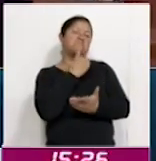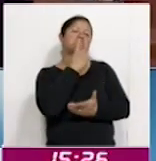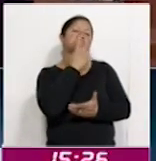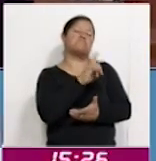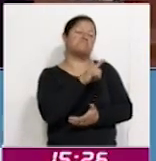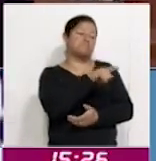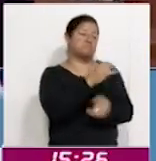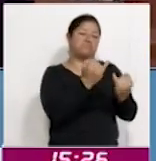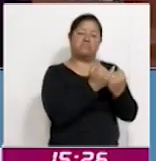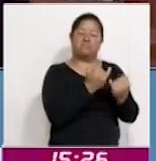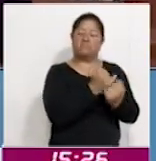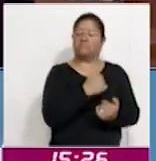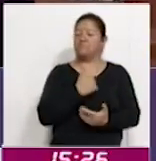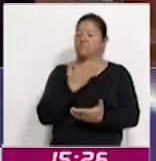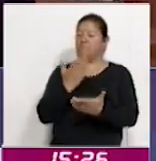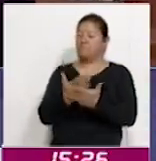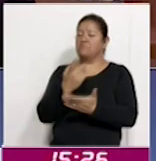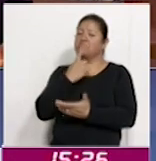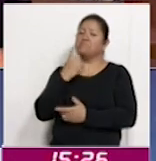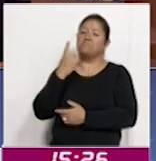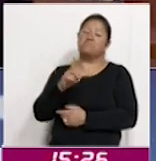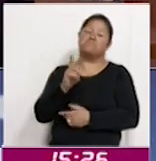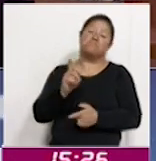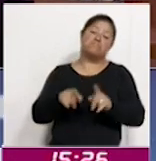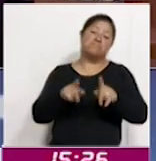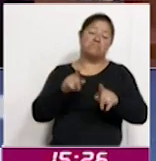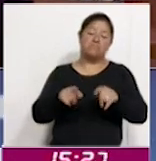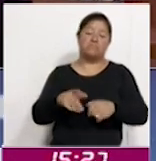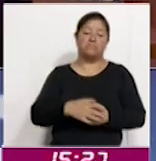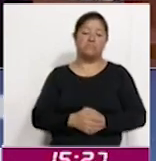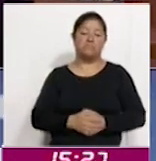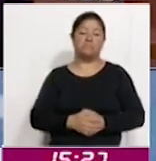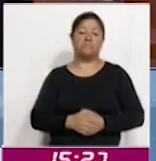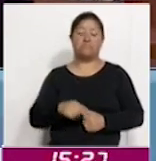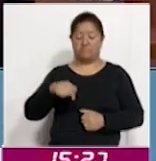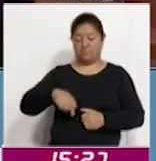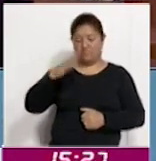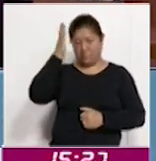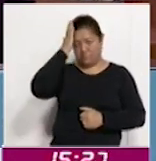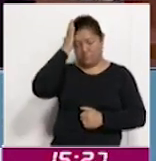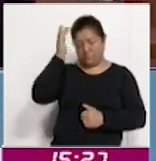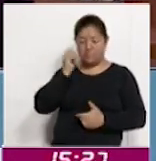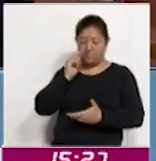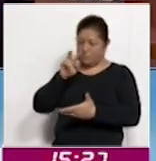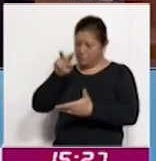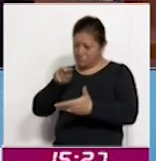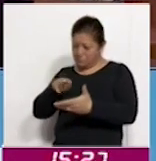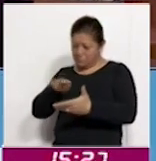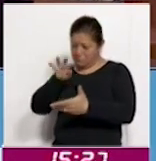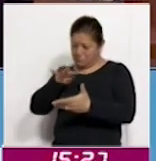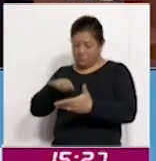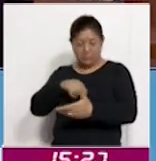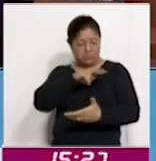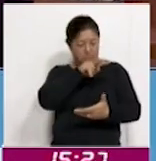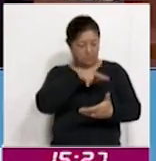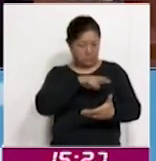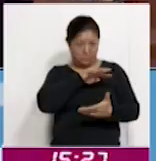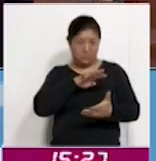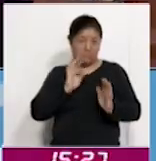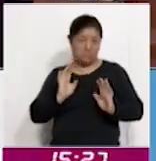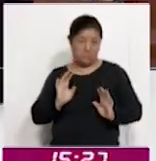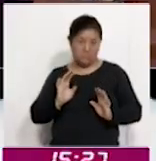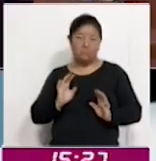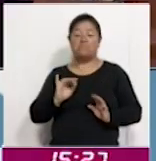Y ya será la autoridad jurisdiccional la que en el ámbito de sus competencias pues determine procedente o improcedente o resuelva respecto de dicho medio de impugnación.